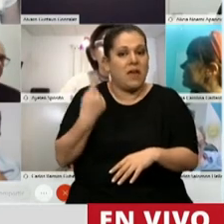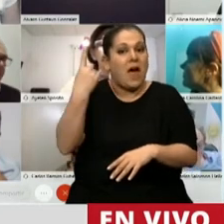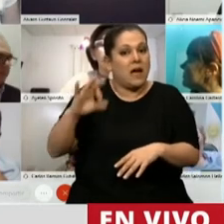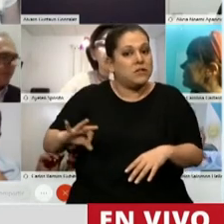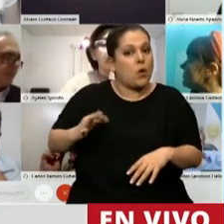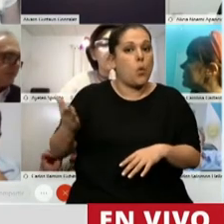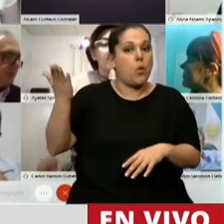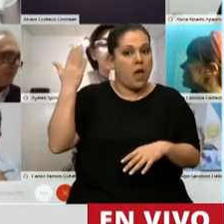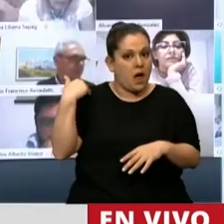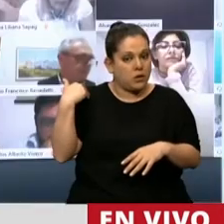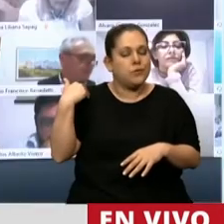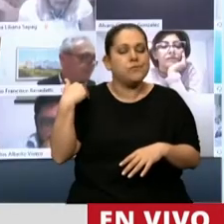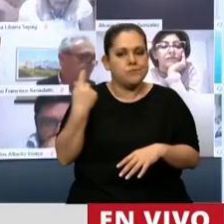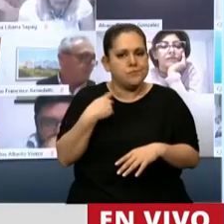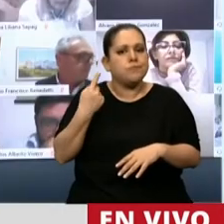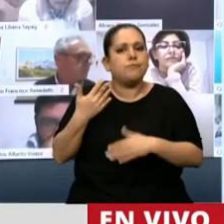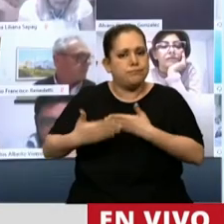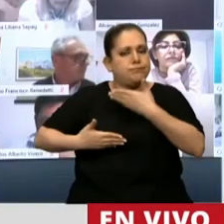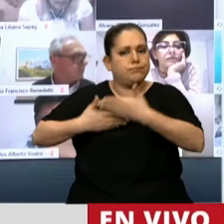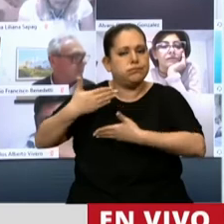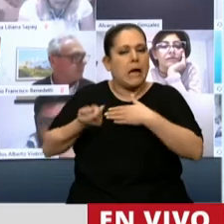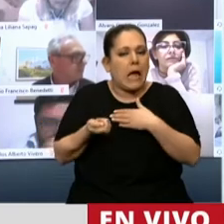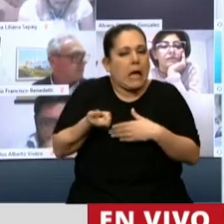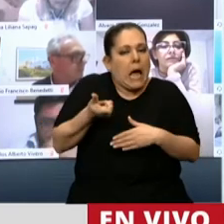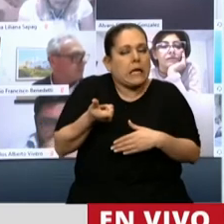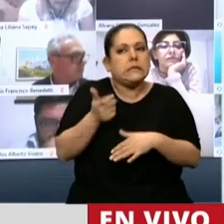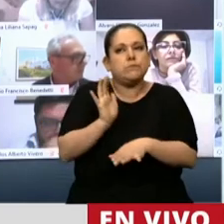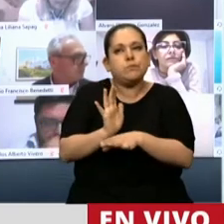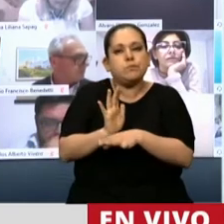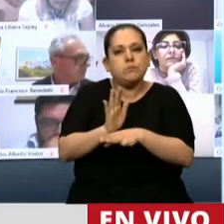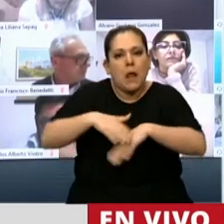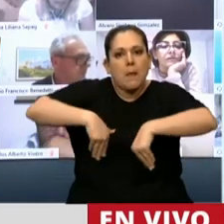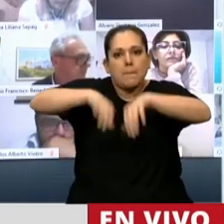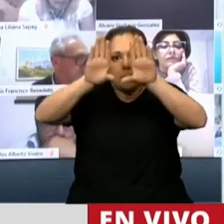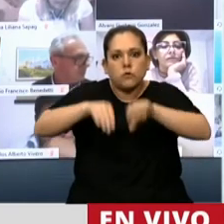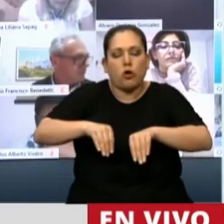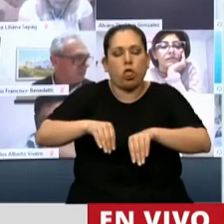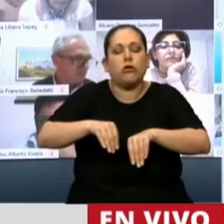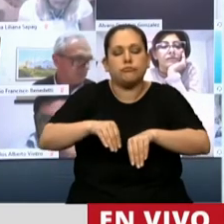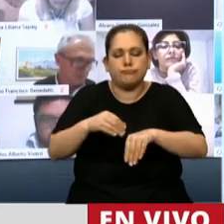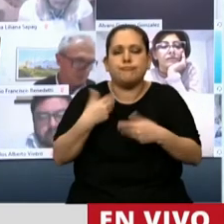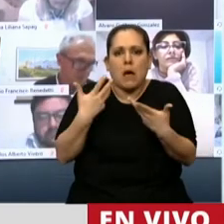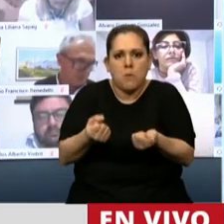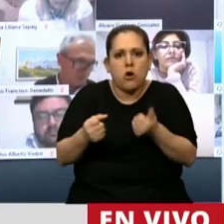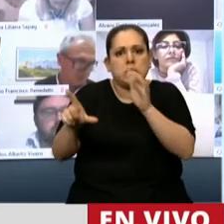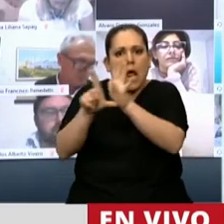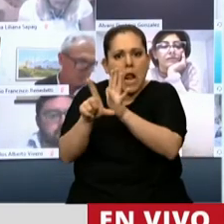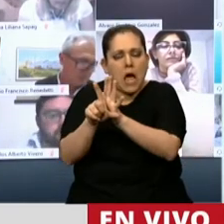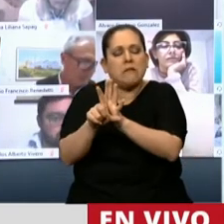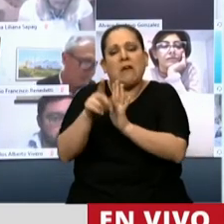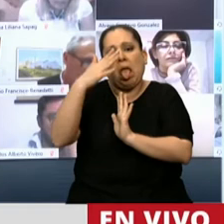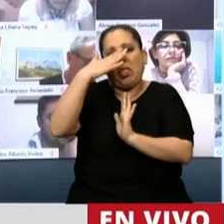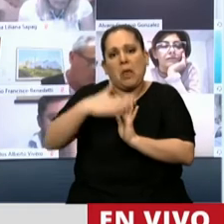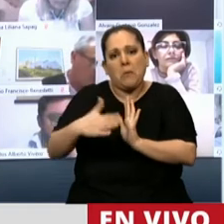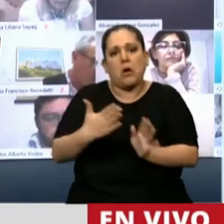año avanzamos casi de forma unánime avanzando en esta ley y que luego